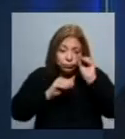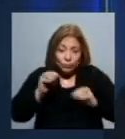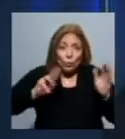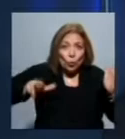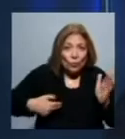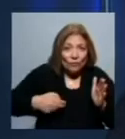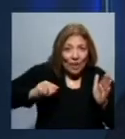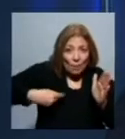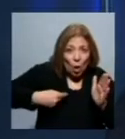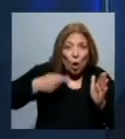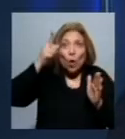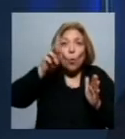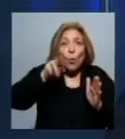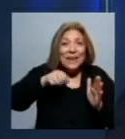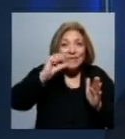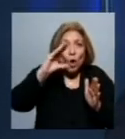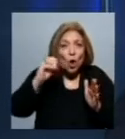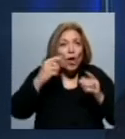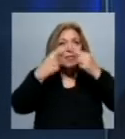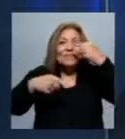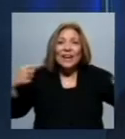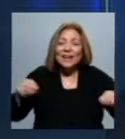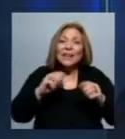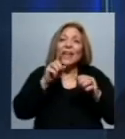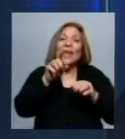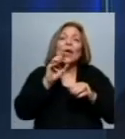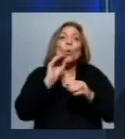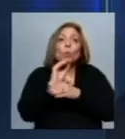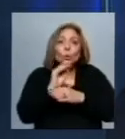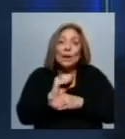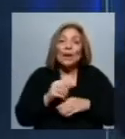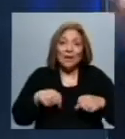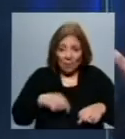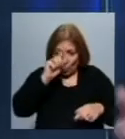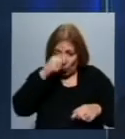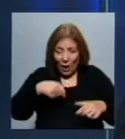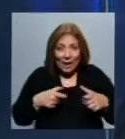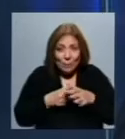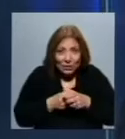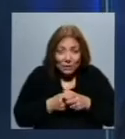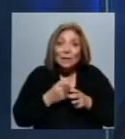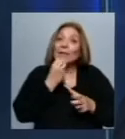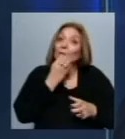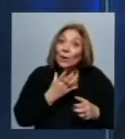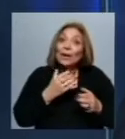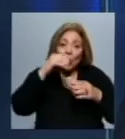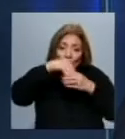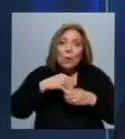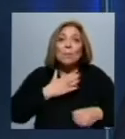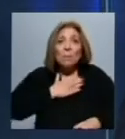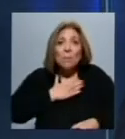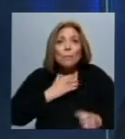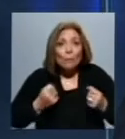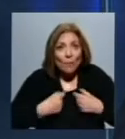UNESCO, que protege la diversidad cultural. En un país chico como el nuestro, en el marco de la globalización, es bueno tener contenidos propios.